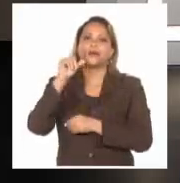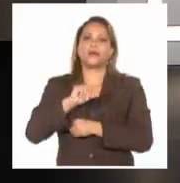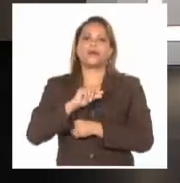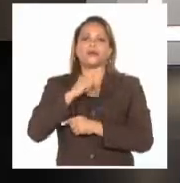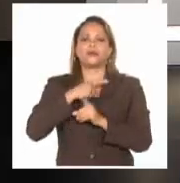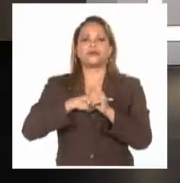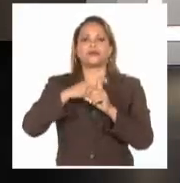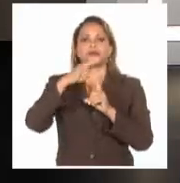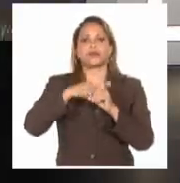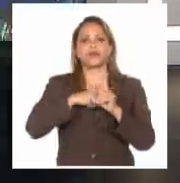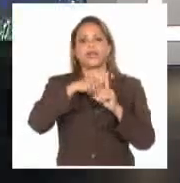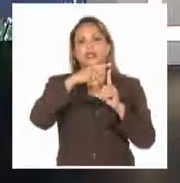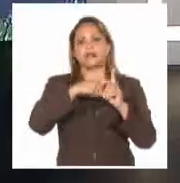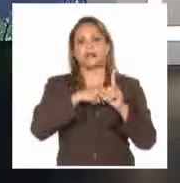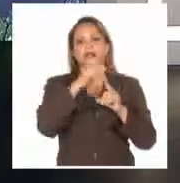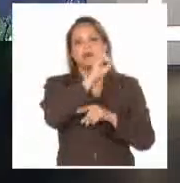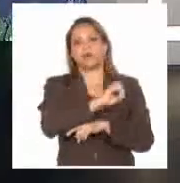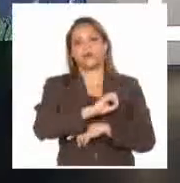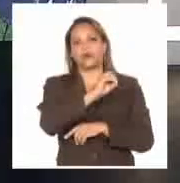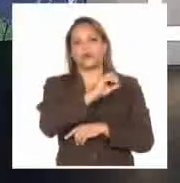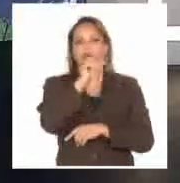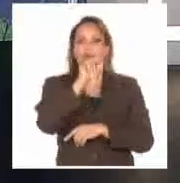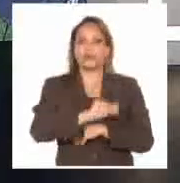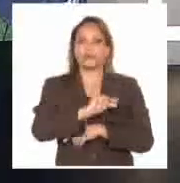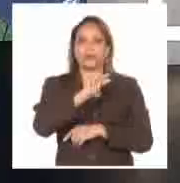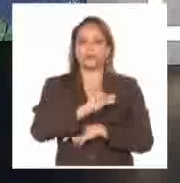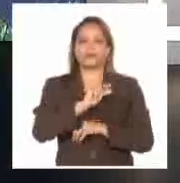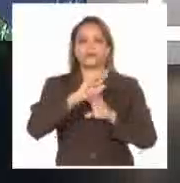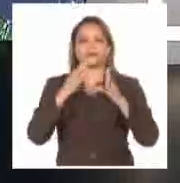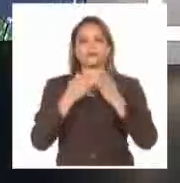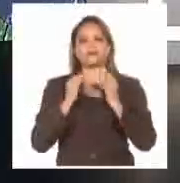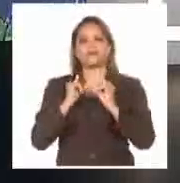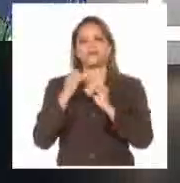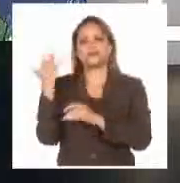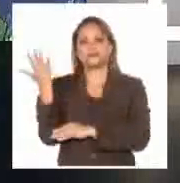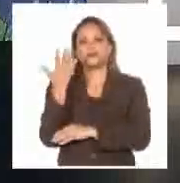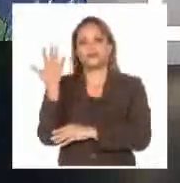el oriente de nuestro territorio. Esto es todo en cuanto al tiempo, que tengan un feliz día y hasta mañana.